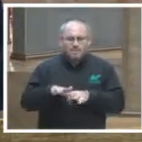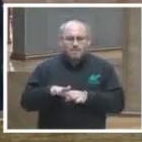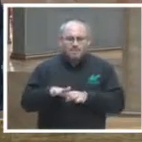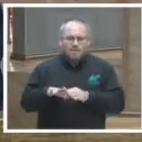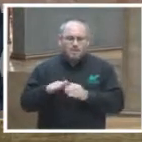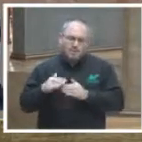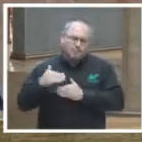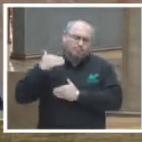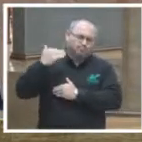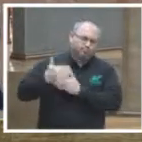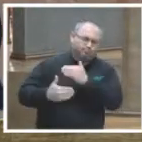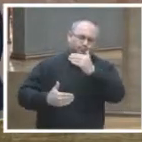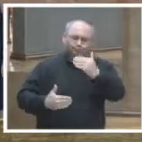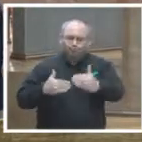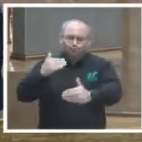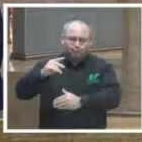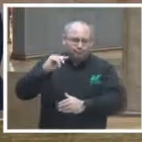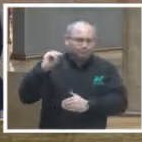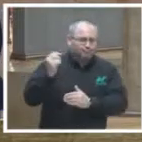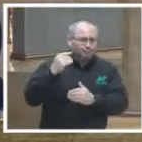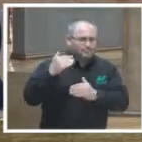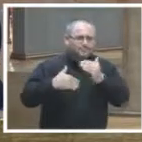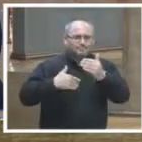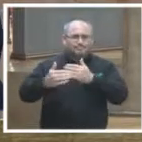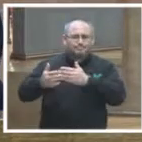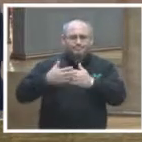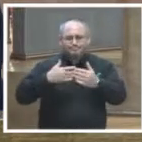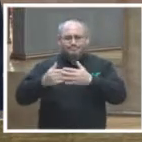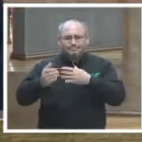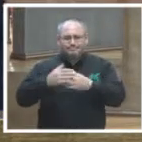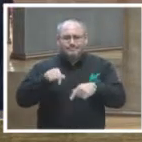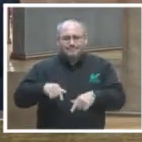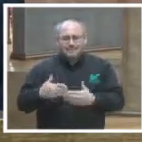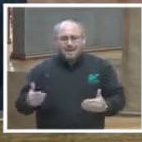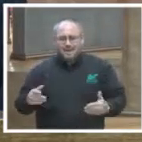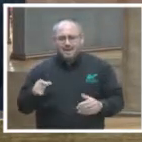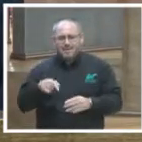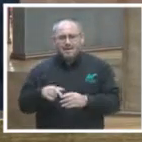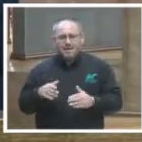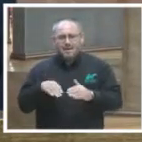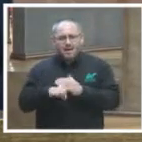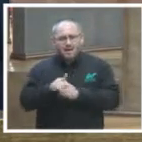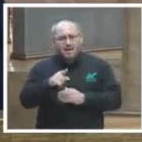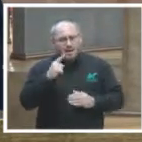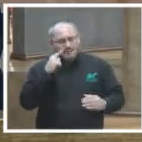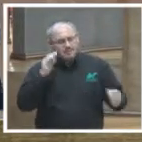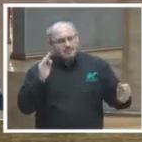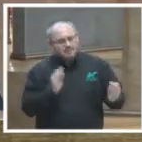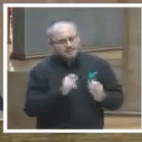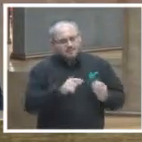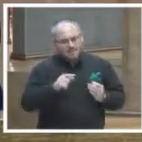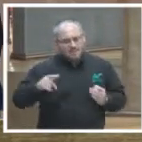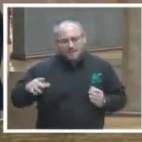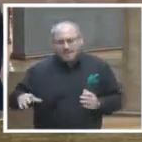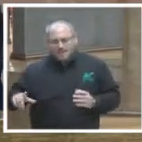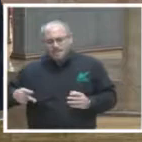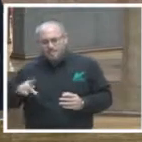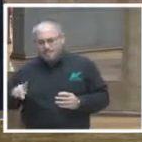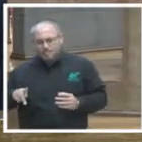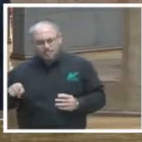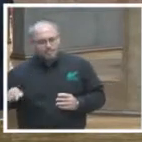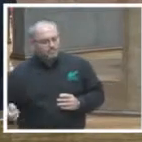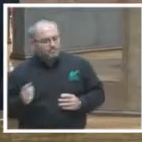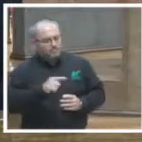tecnológicos que cada día acercan más a la ciudadanía a los entes de gobierno bajo este concepto